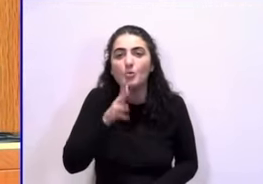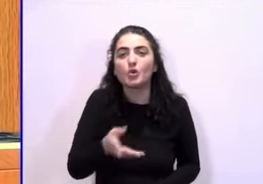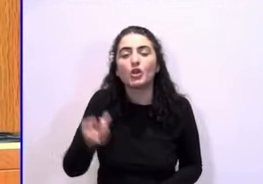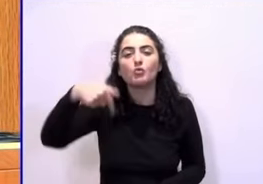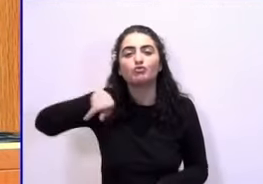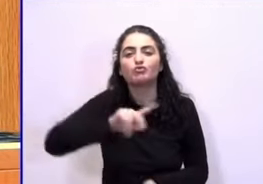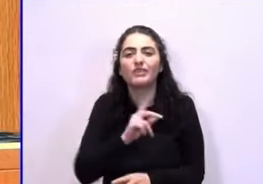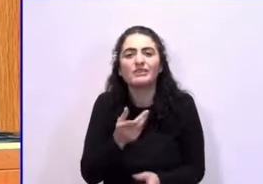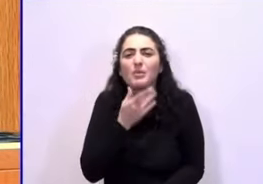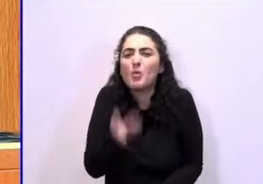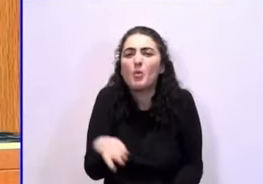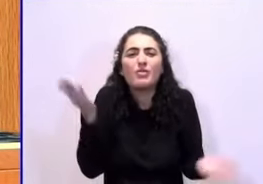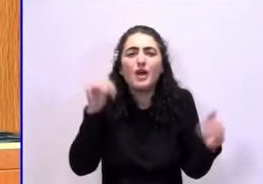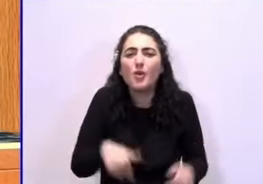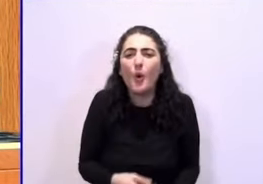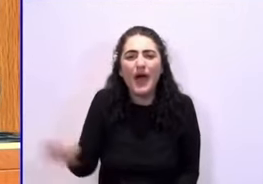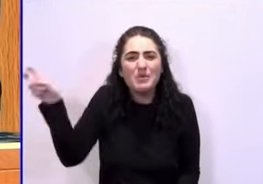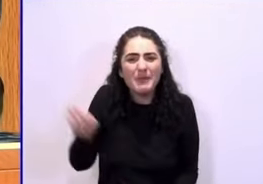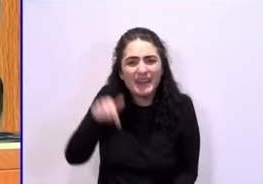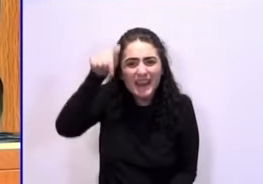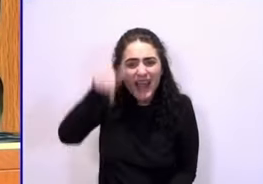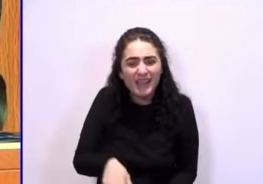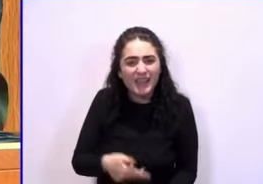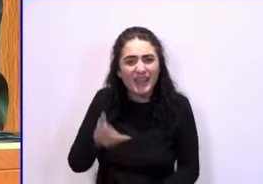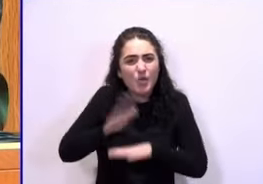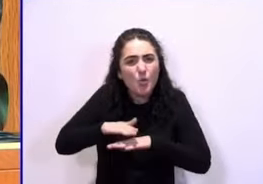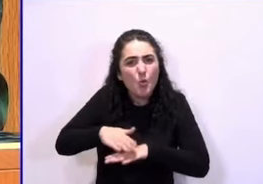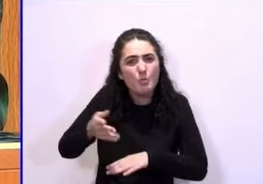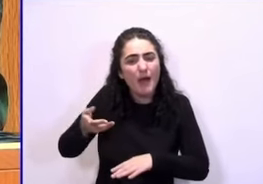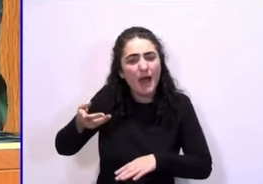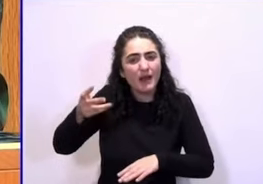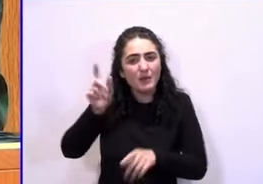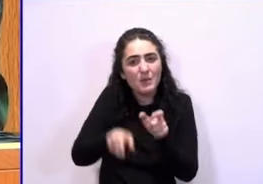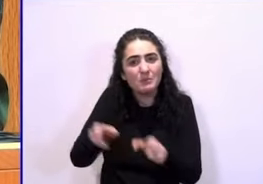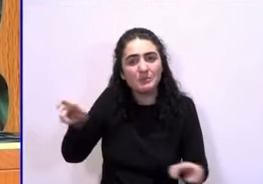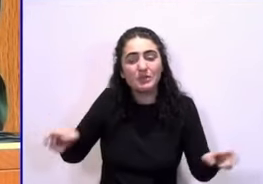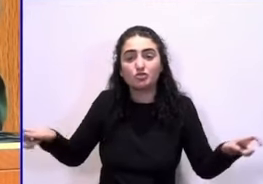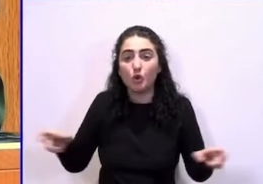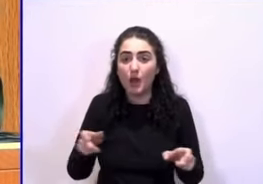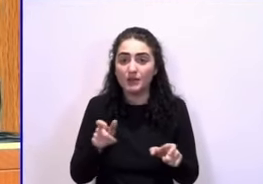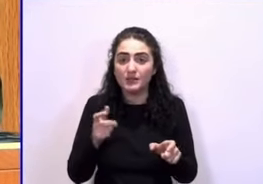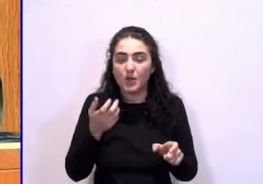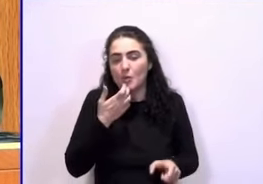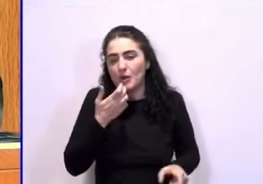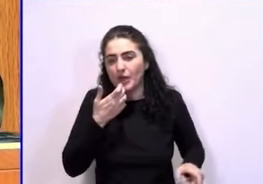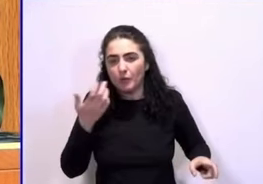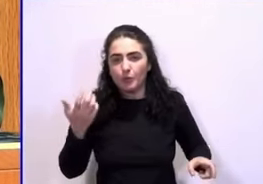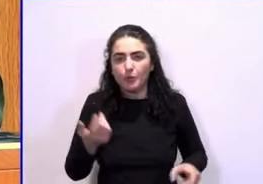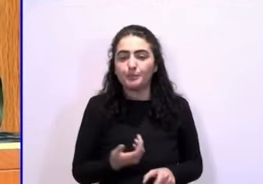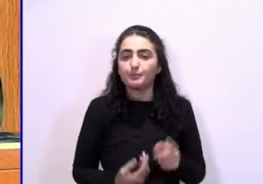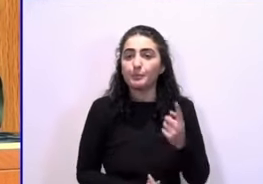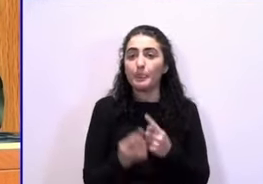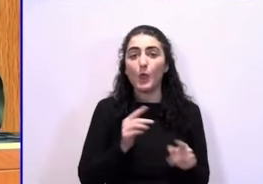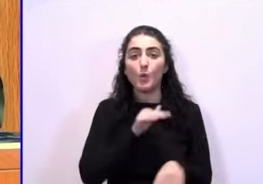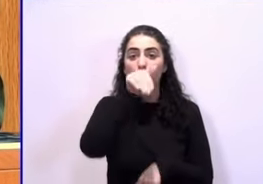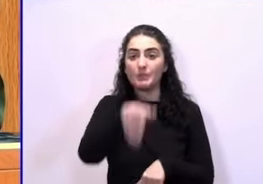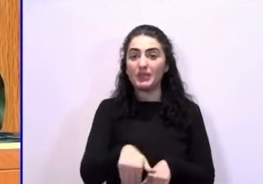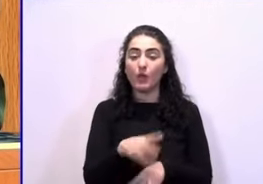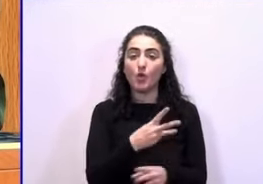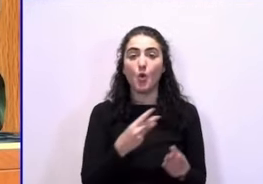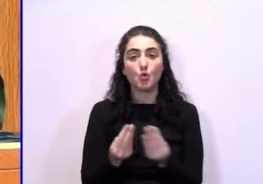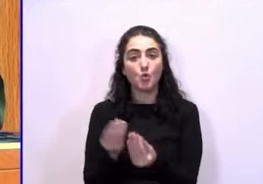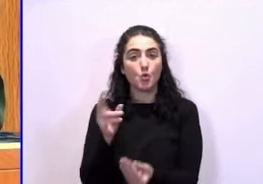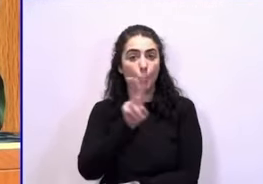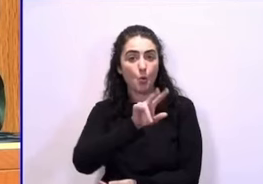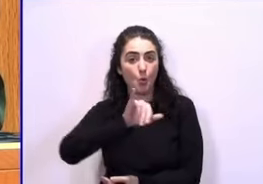la desvergüenza de venir a acusar aquí a las personas que coinciden, por ejemplo, en alguna votación con Bildu, por cierto,